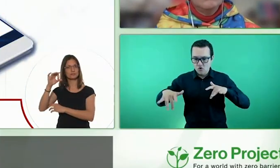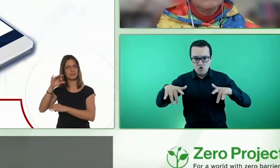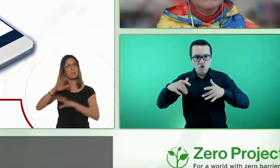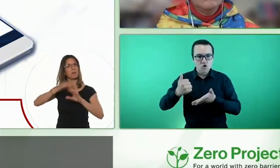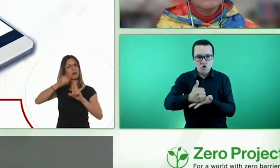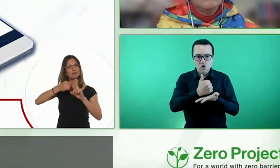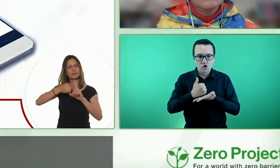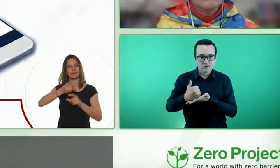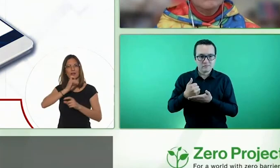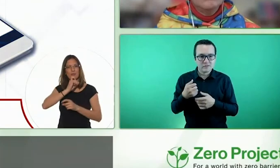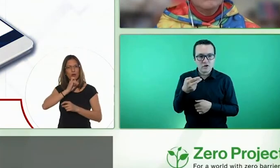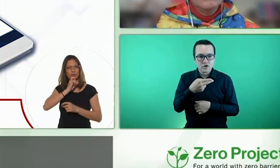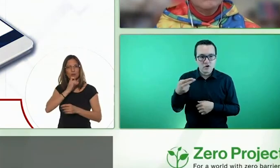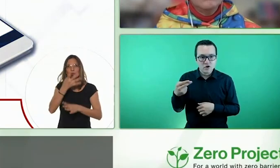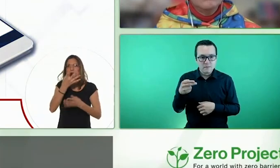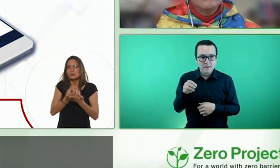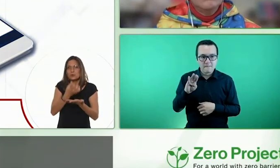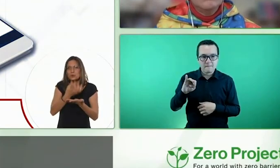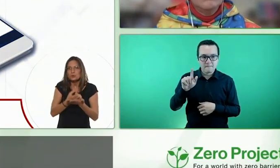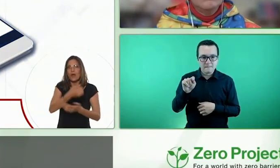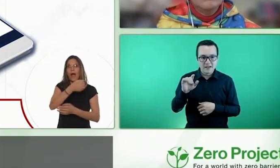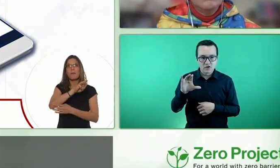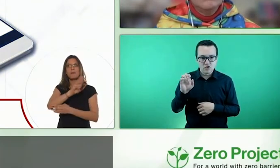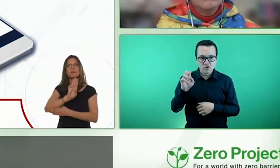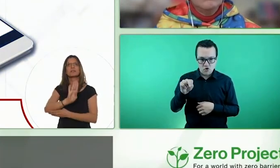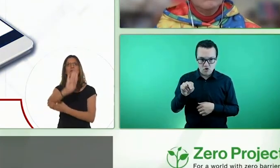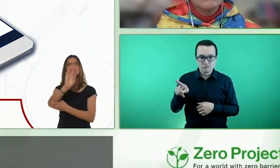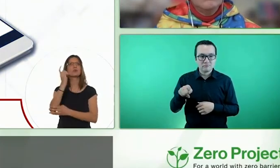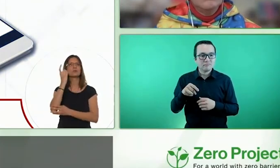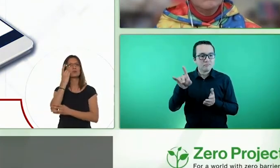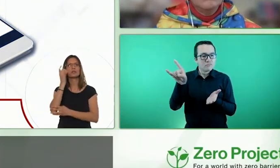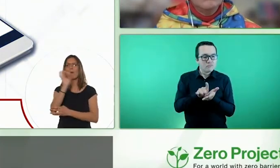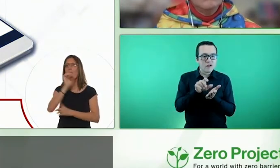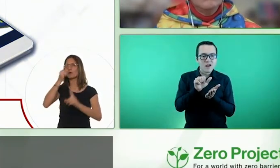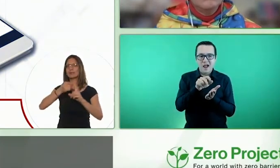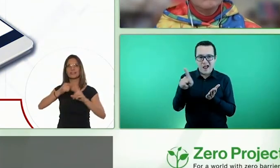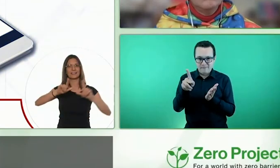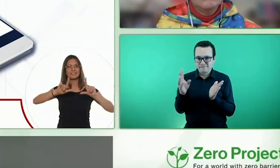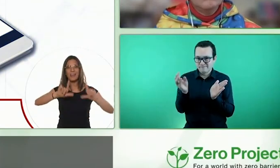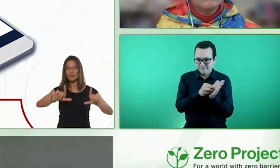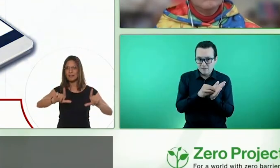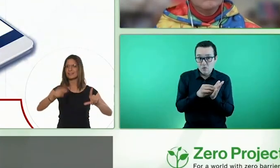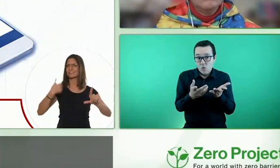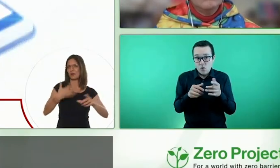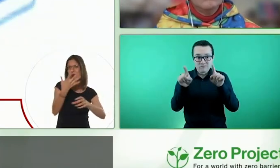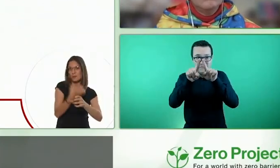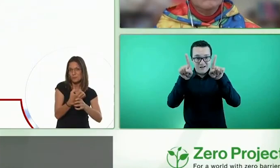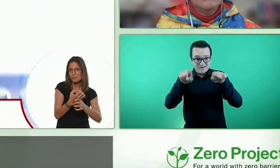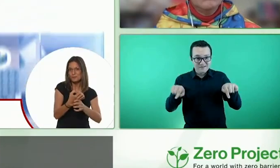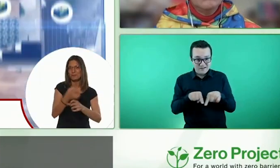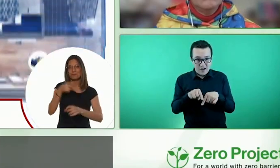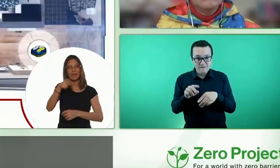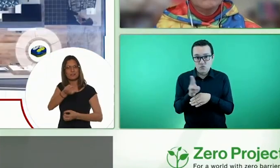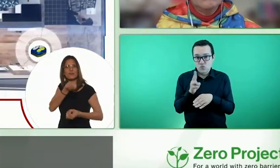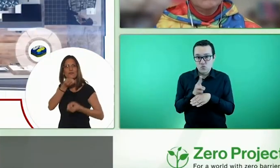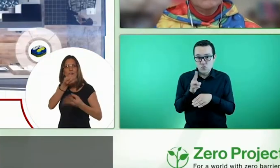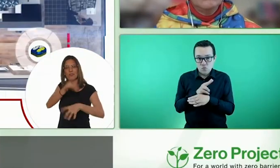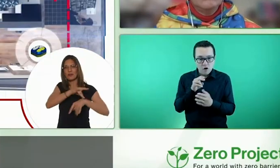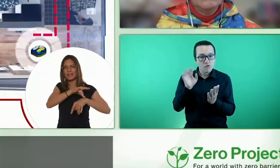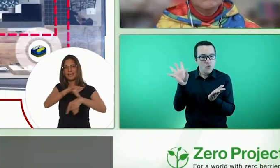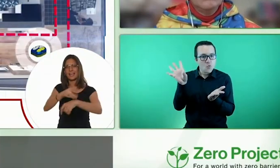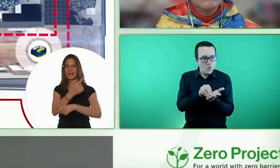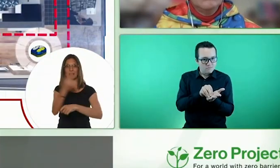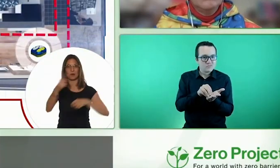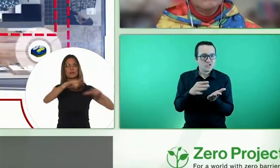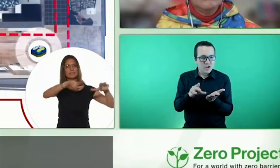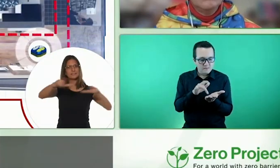utilizarlo, puedes descargarte la app en tu dispositivo o utilizar las tablets en las que ya está instalada. Las balizas te guiarán hacia cada